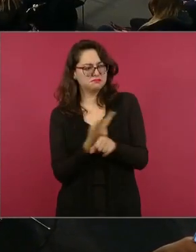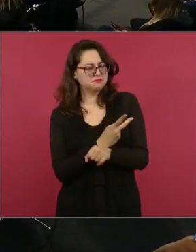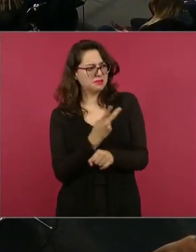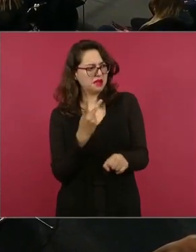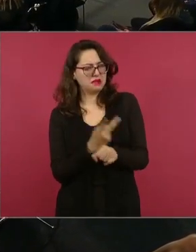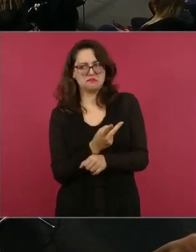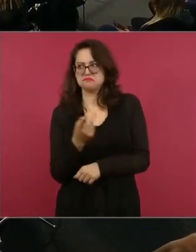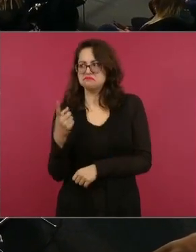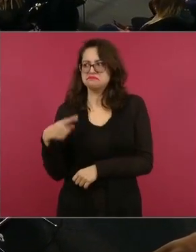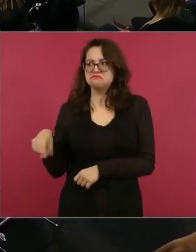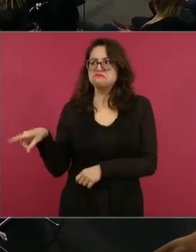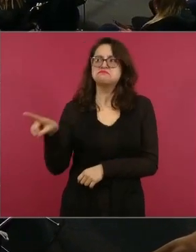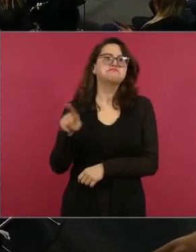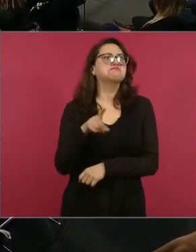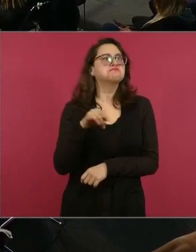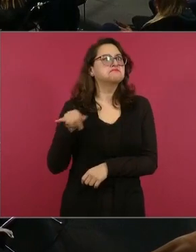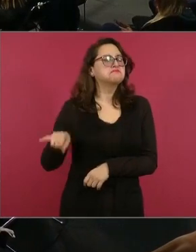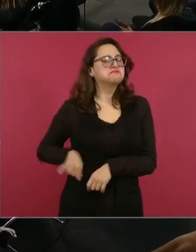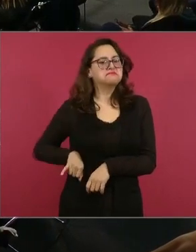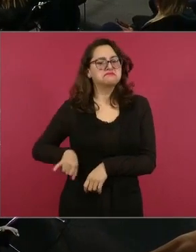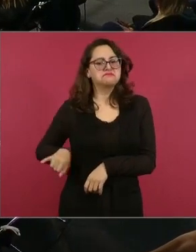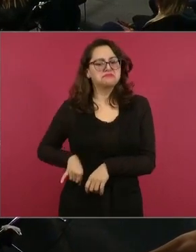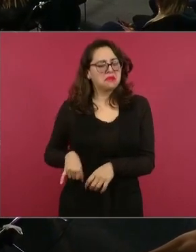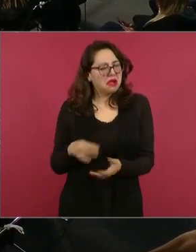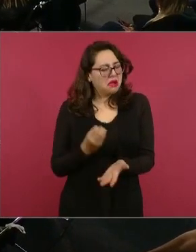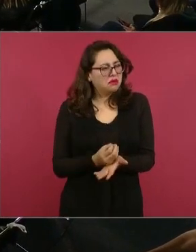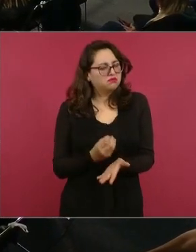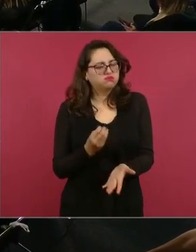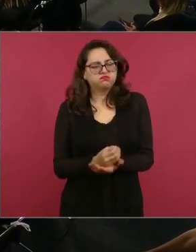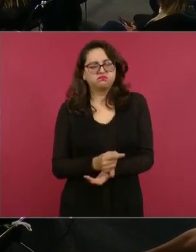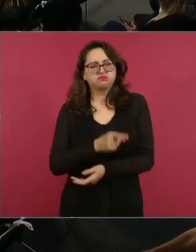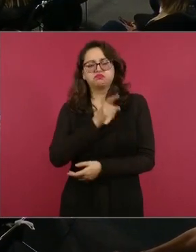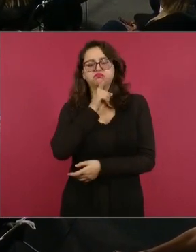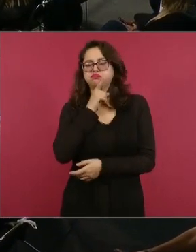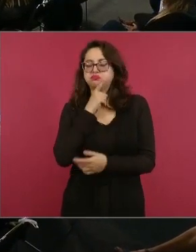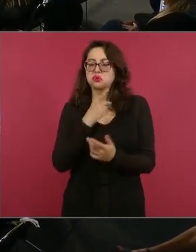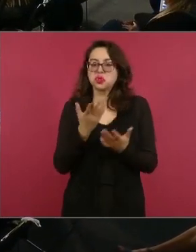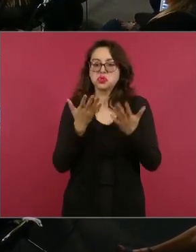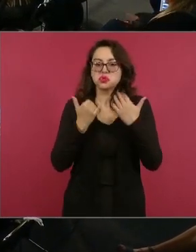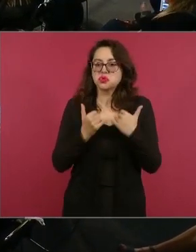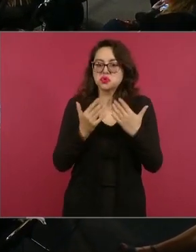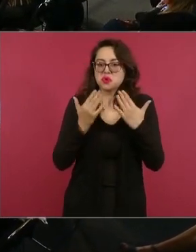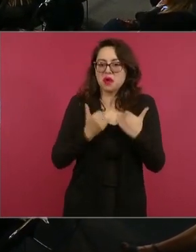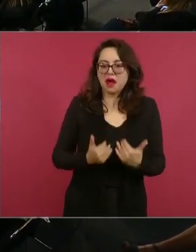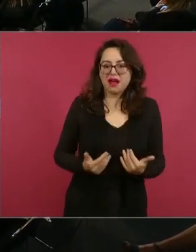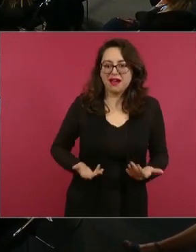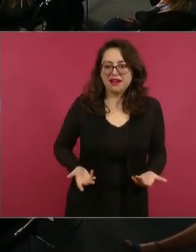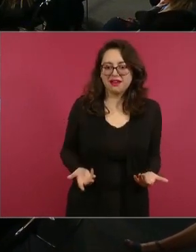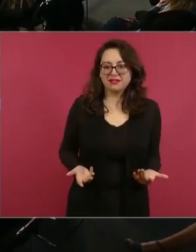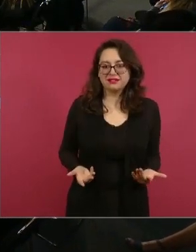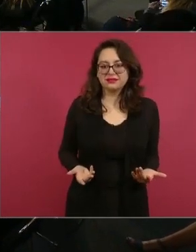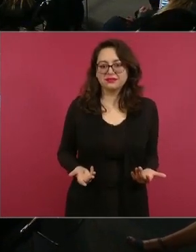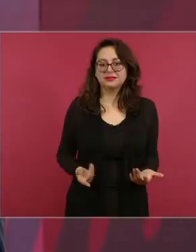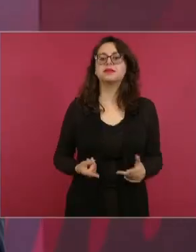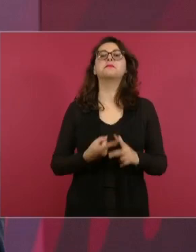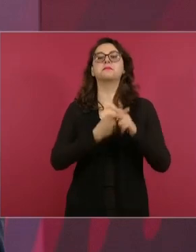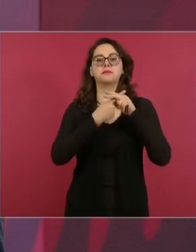existía esa codicia en los pueblos prehispánicos.